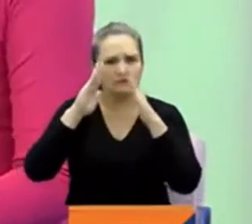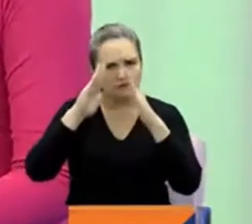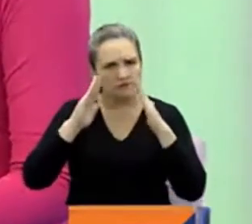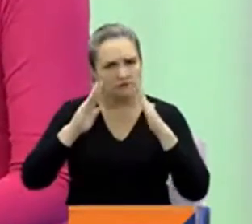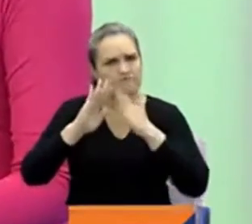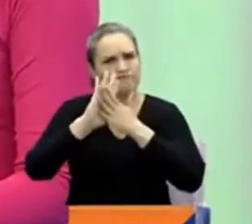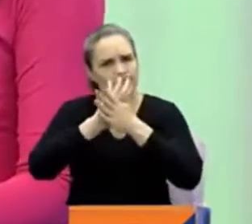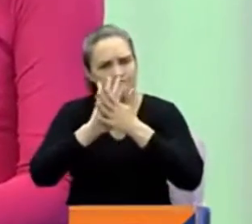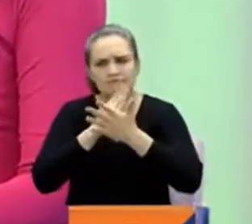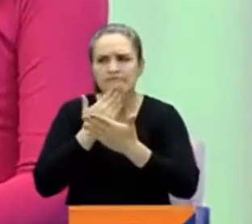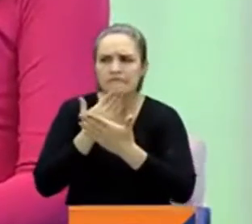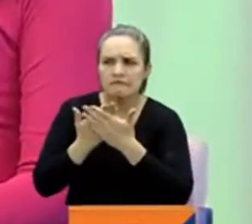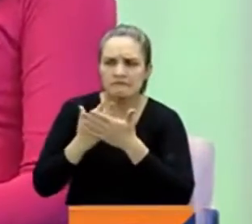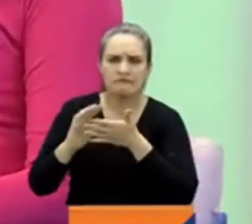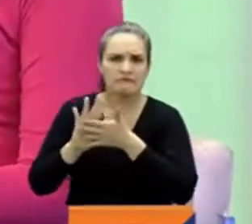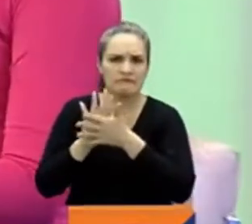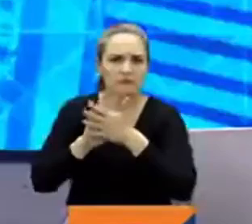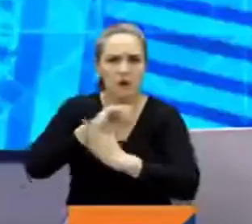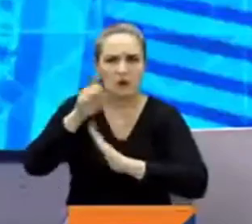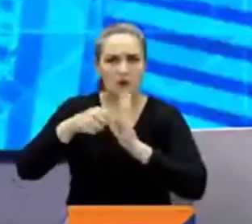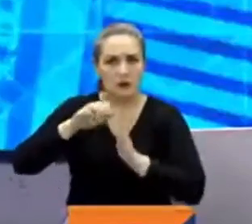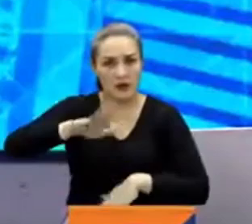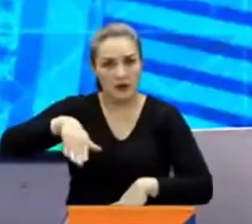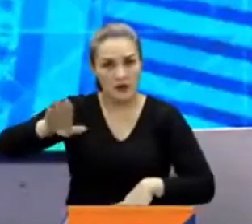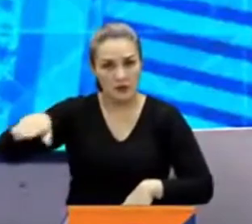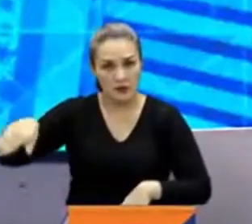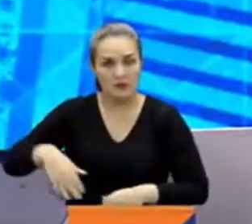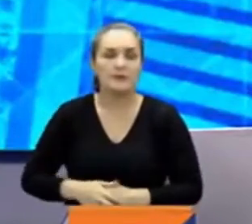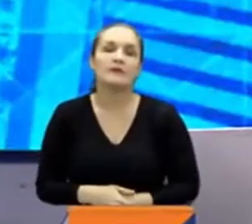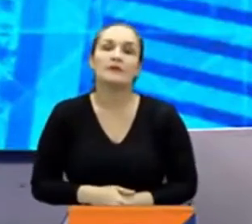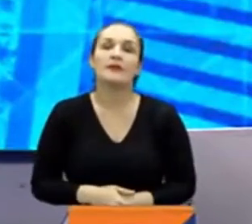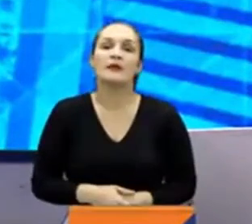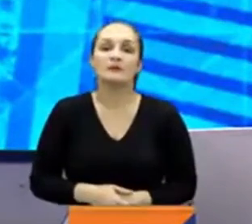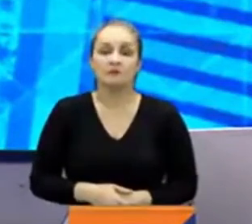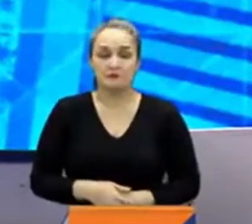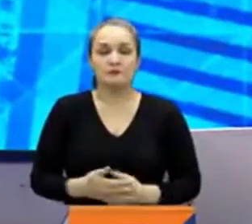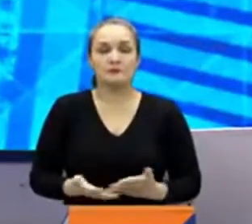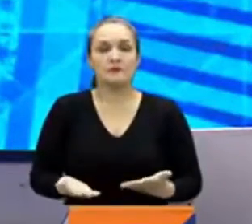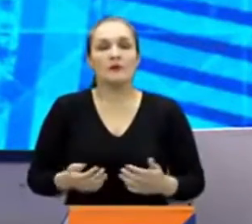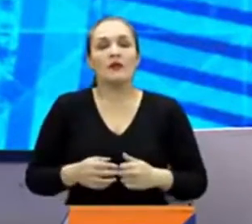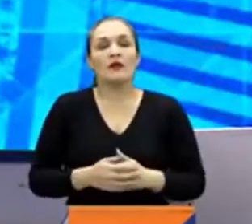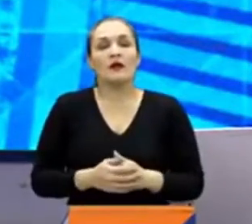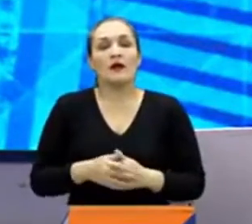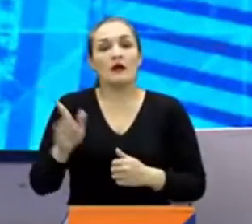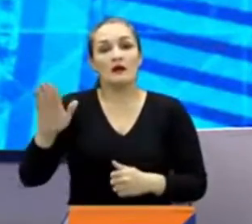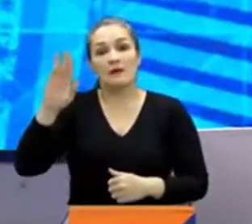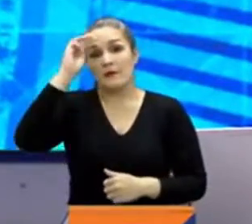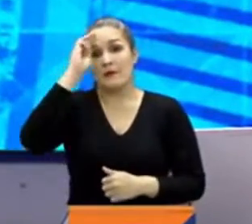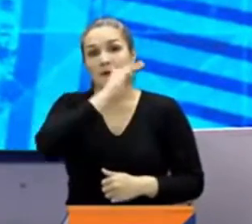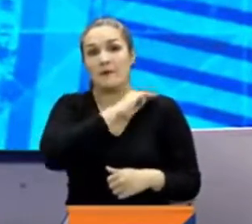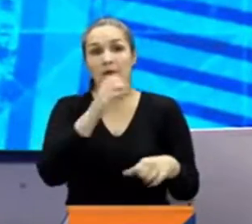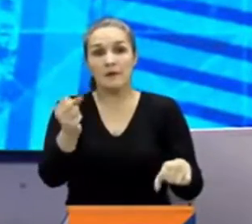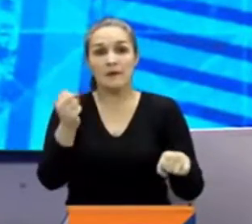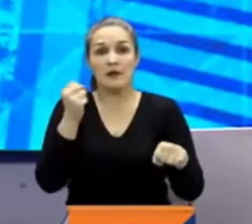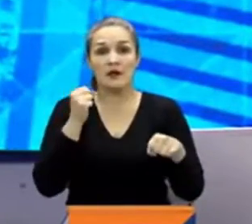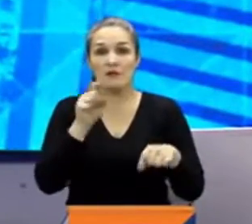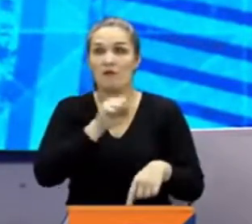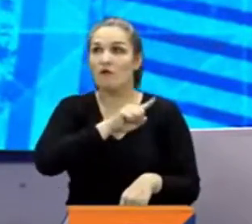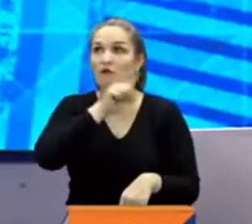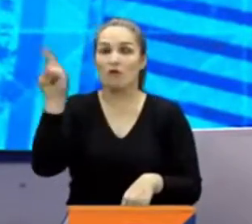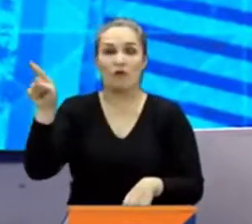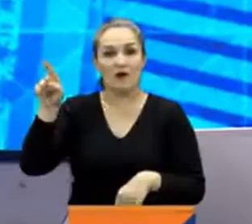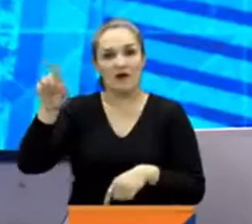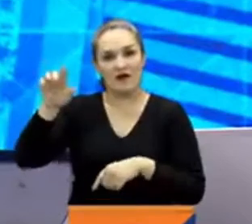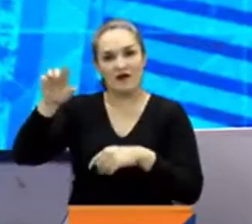noticias que pasen en el departamento de Antioquia. Y por otro lado, el ejército adelanta una campaña de siembra de árboles nativos en el Urabá antioqueño.